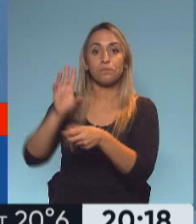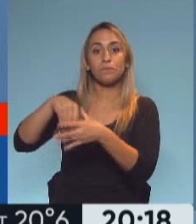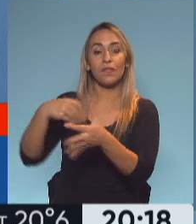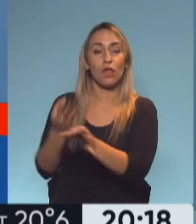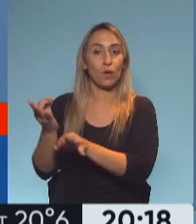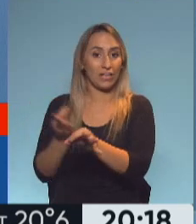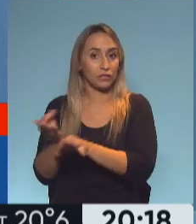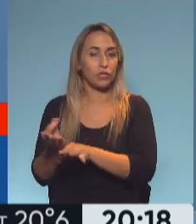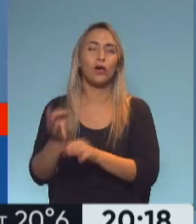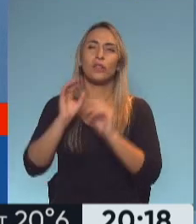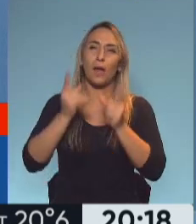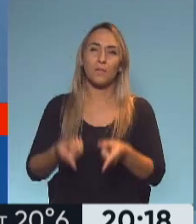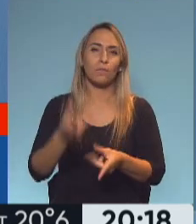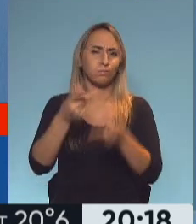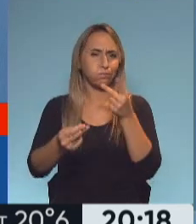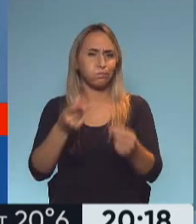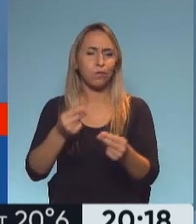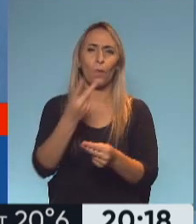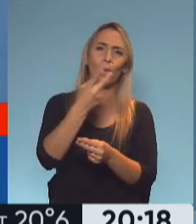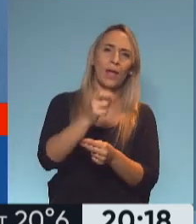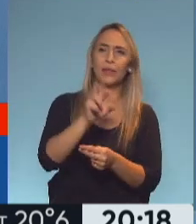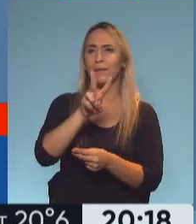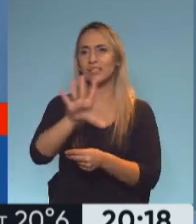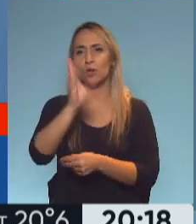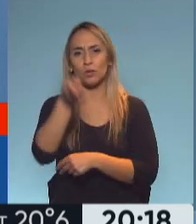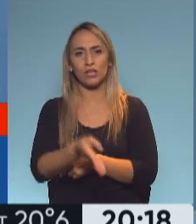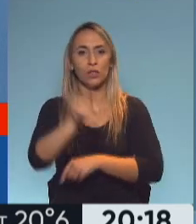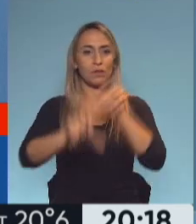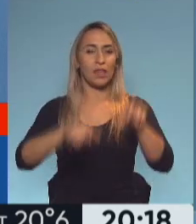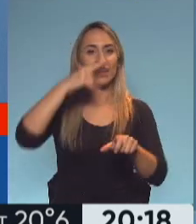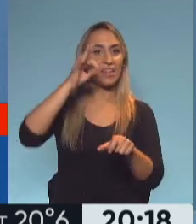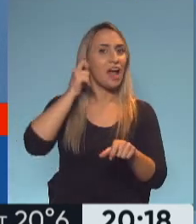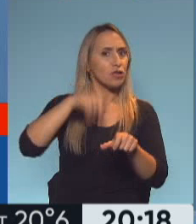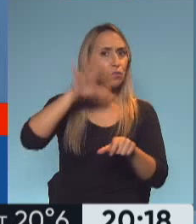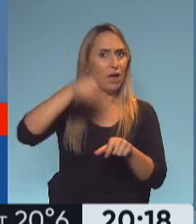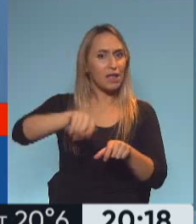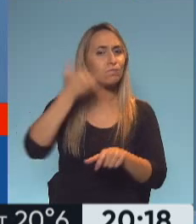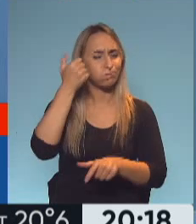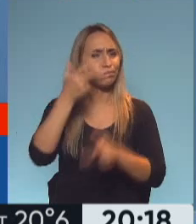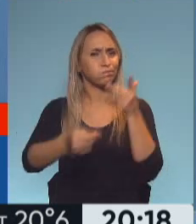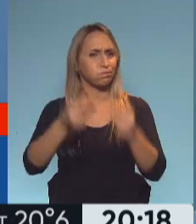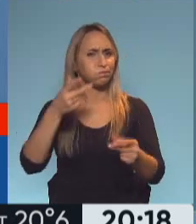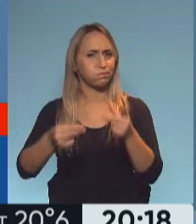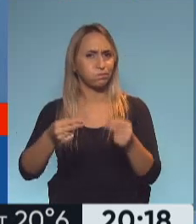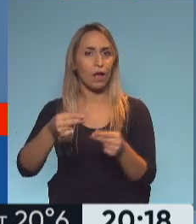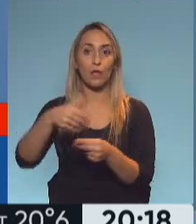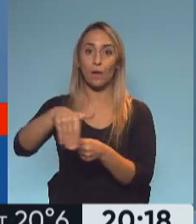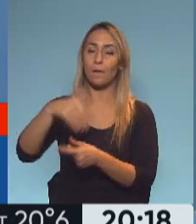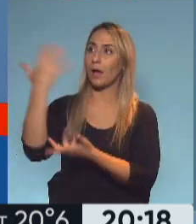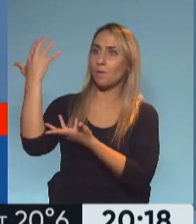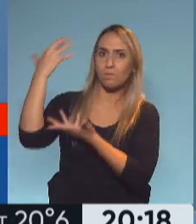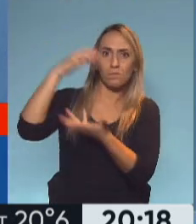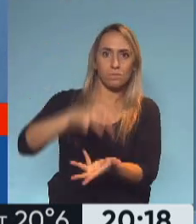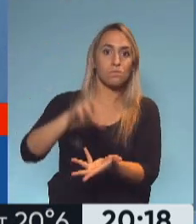Vacunamos aproximadamente entre el 20 y el 25% de los mayores de 70 años. Y ahora están llegando unas tandas importantes de